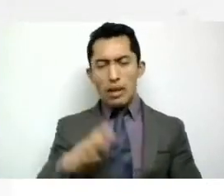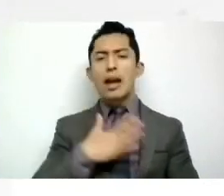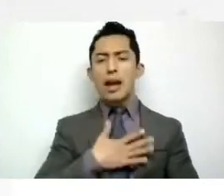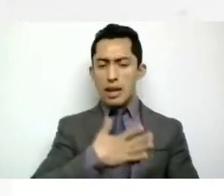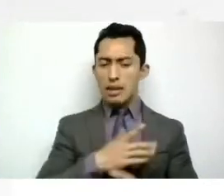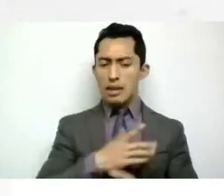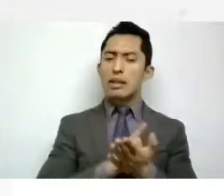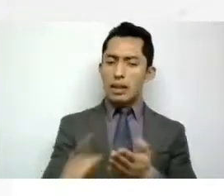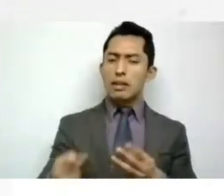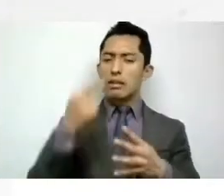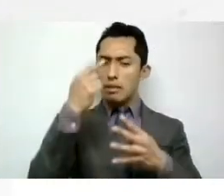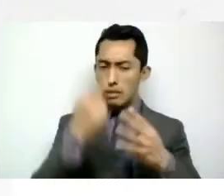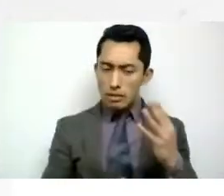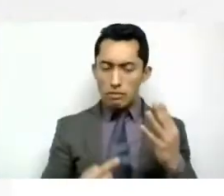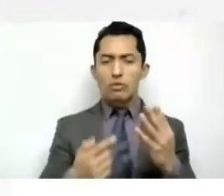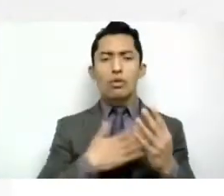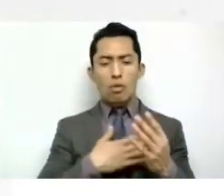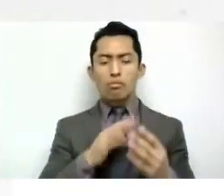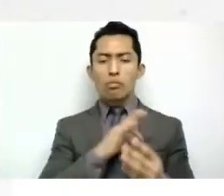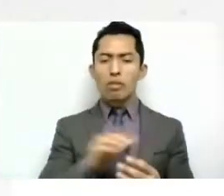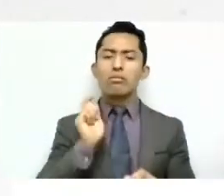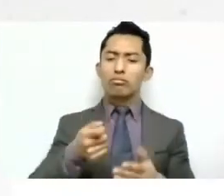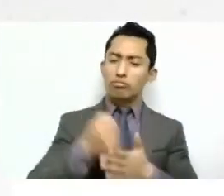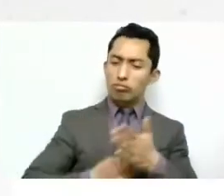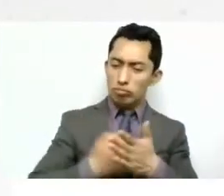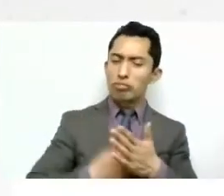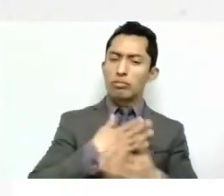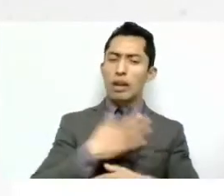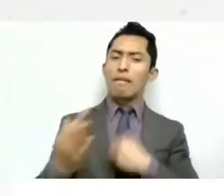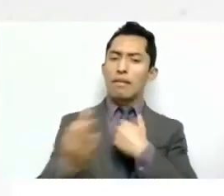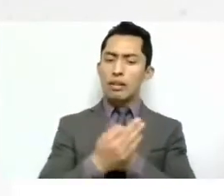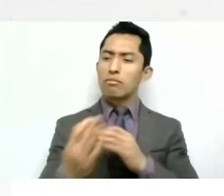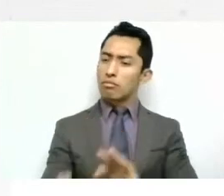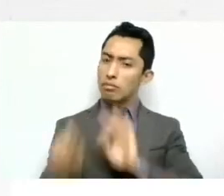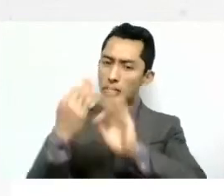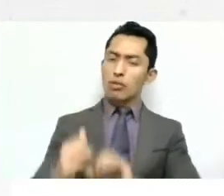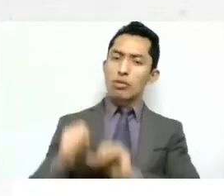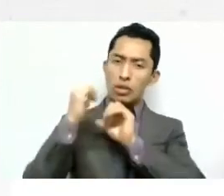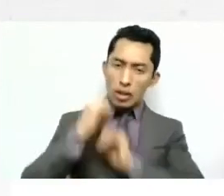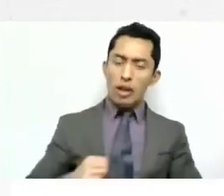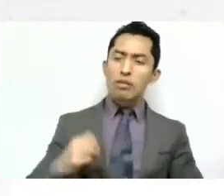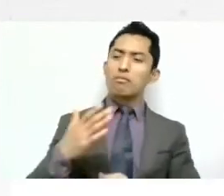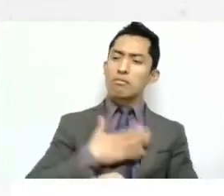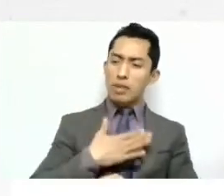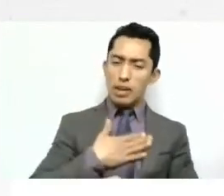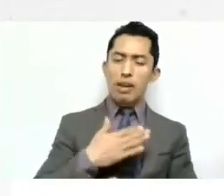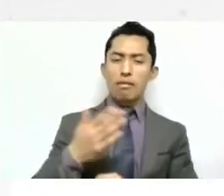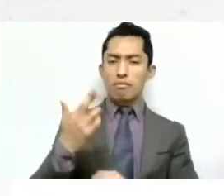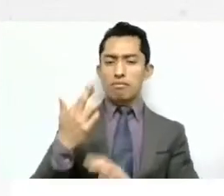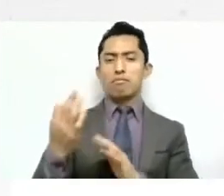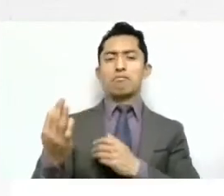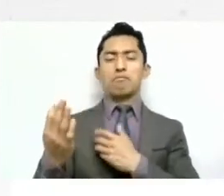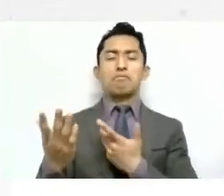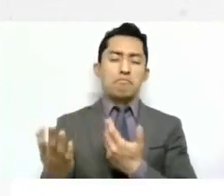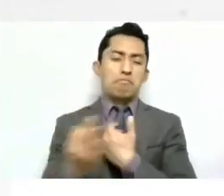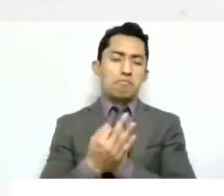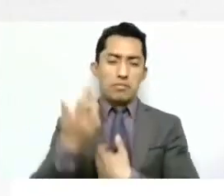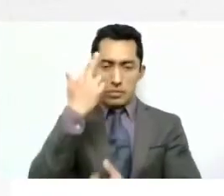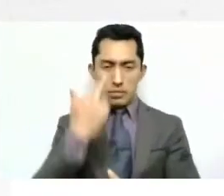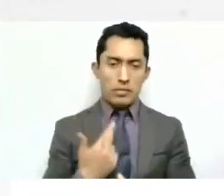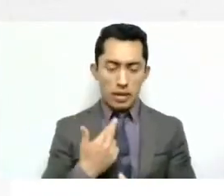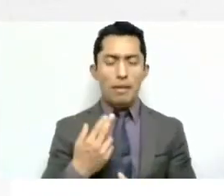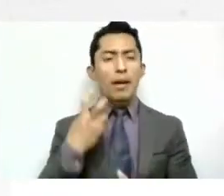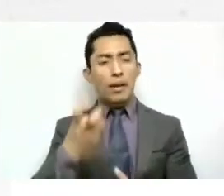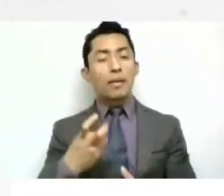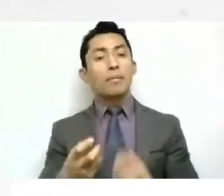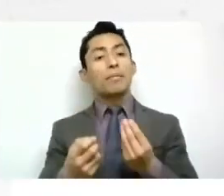hacer valer frente a las autoridades y la sociedad. Los alumnos